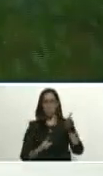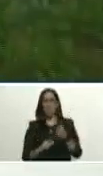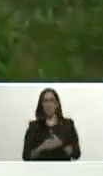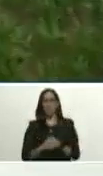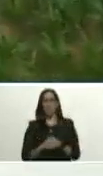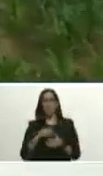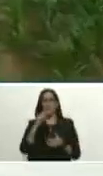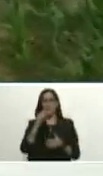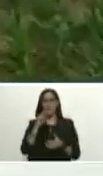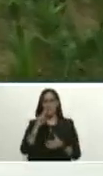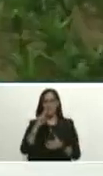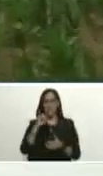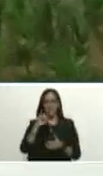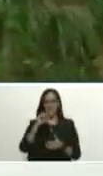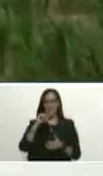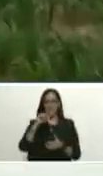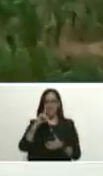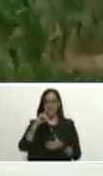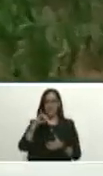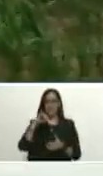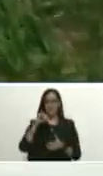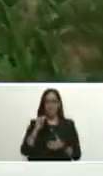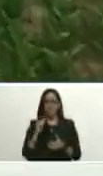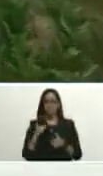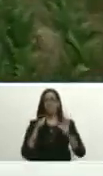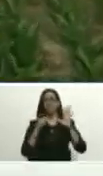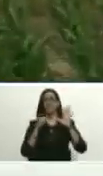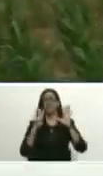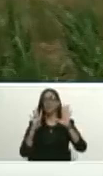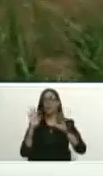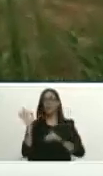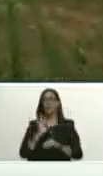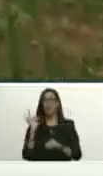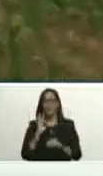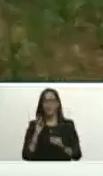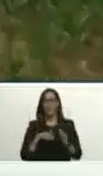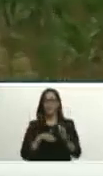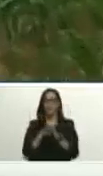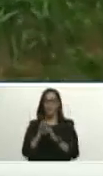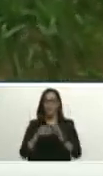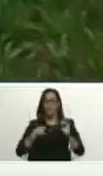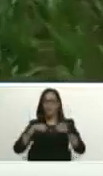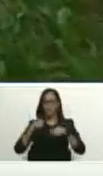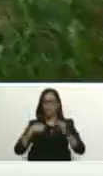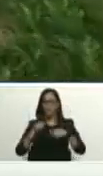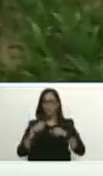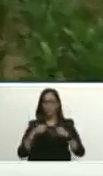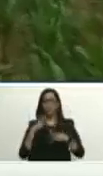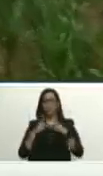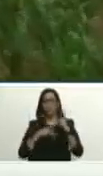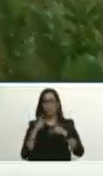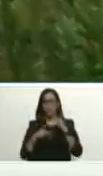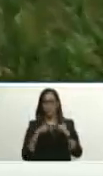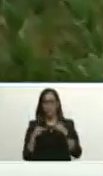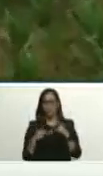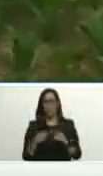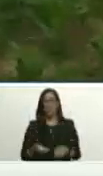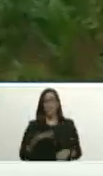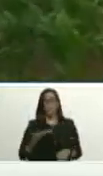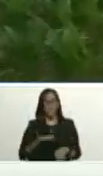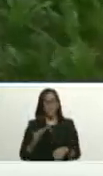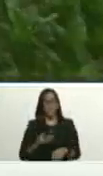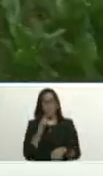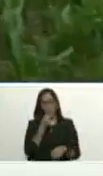69% de crecimiento en exportación de bienes en general de bienes fundamentalmente